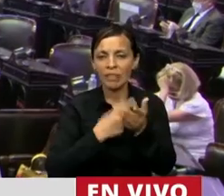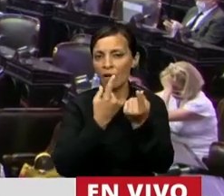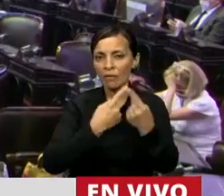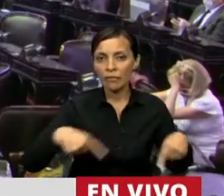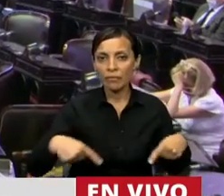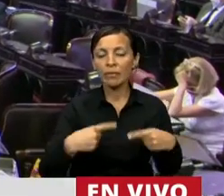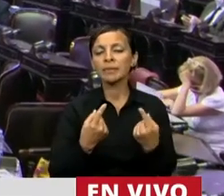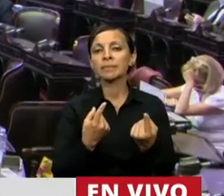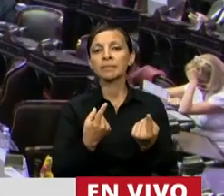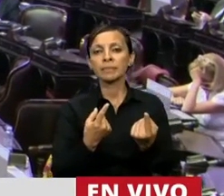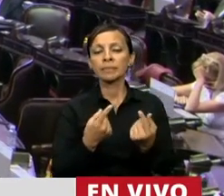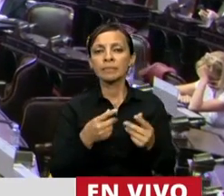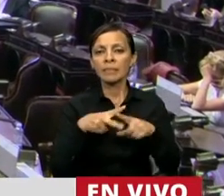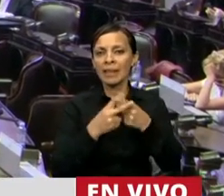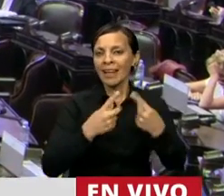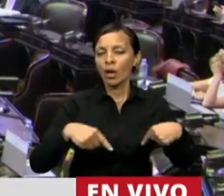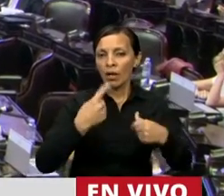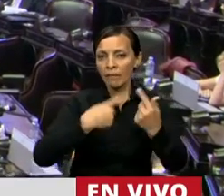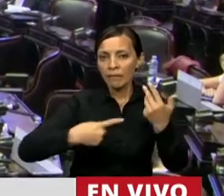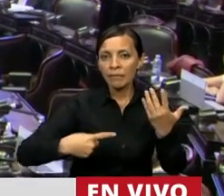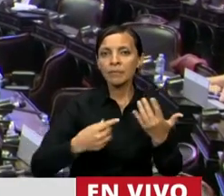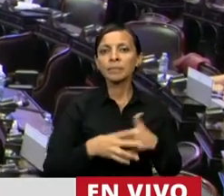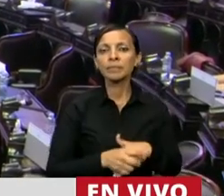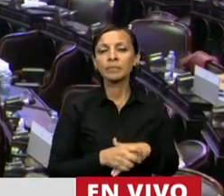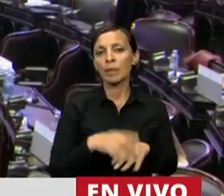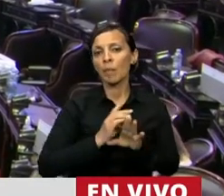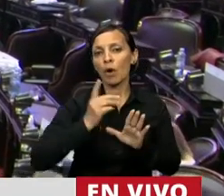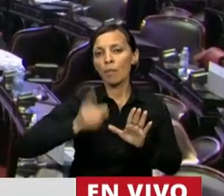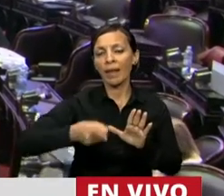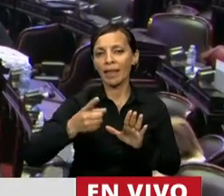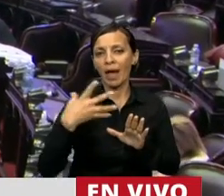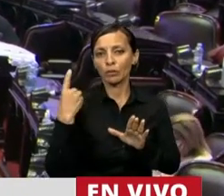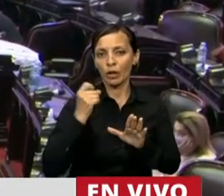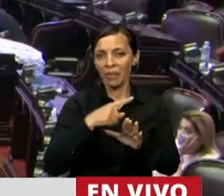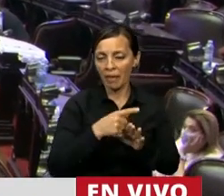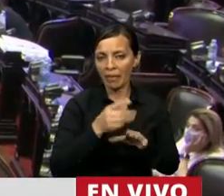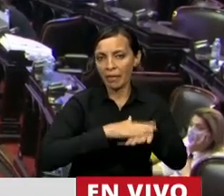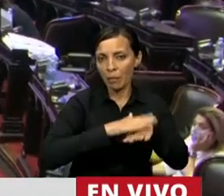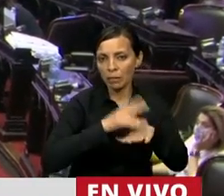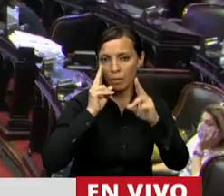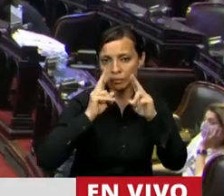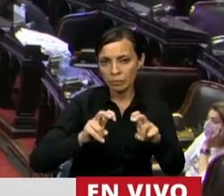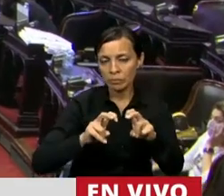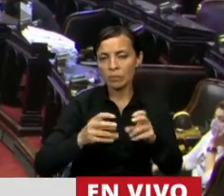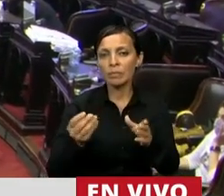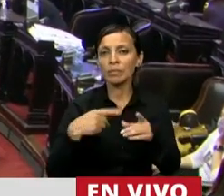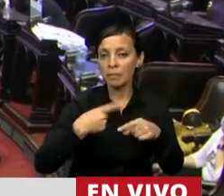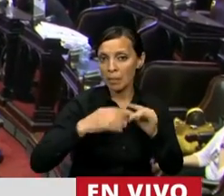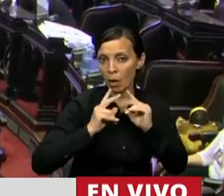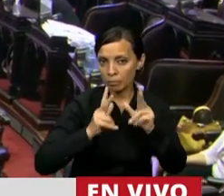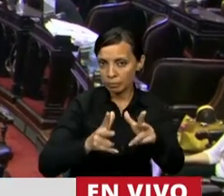dispositivos tecnológicos que dispongan la autoridad de la aplicación, la siguiente información.